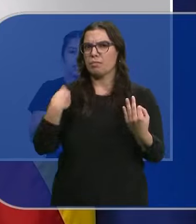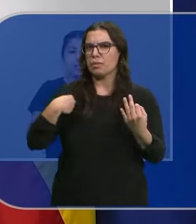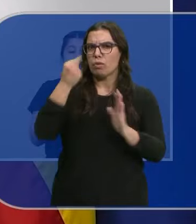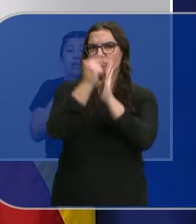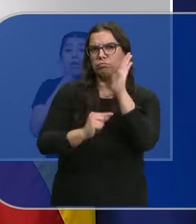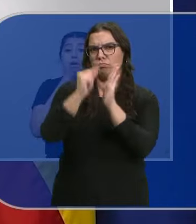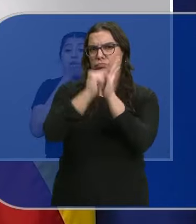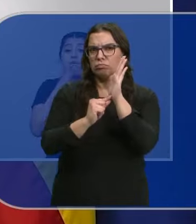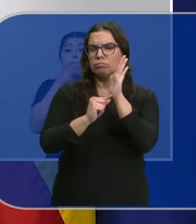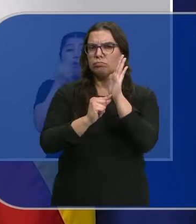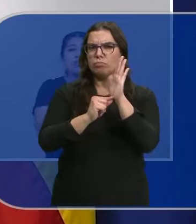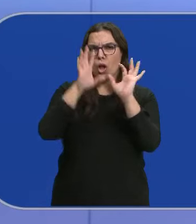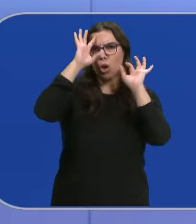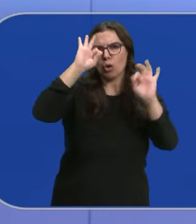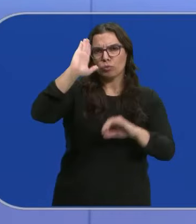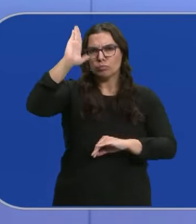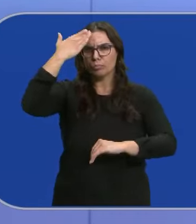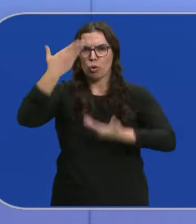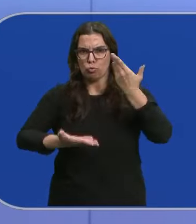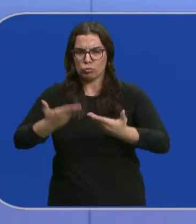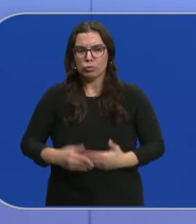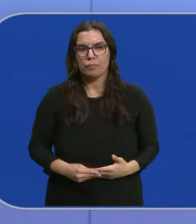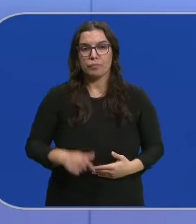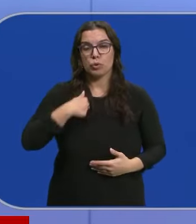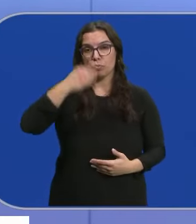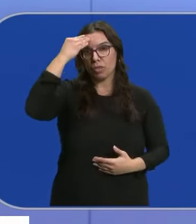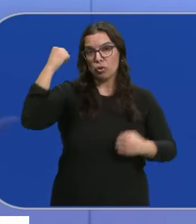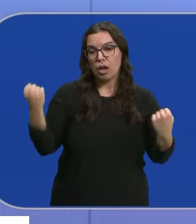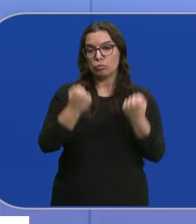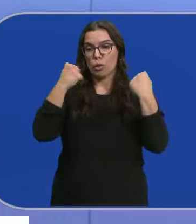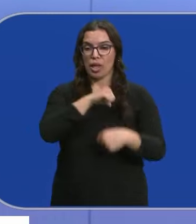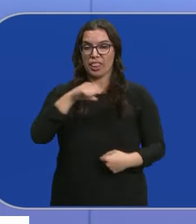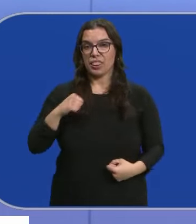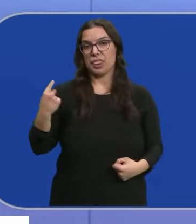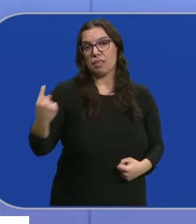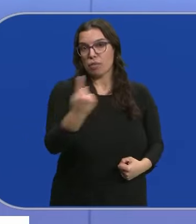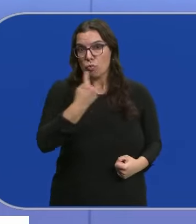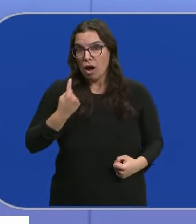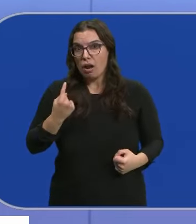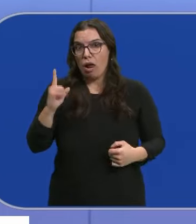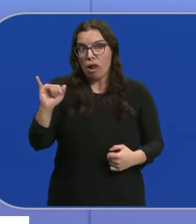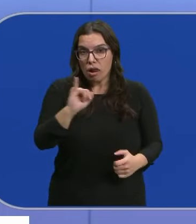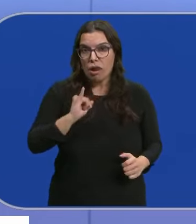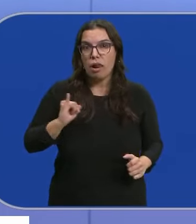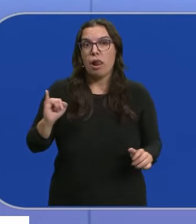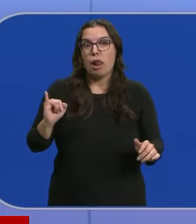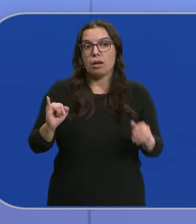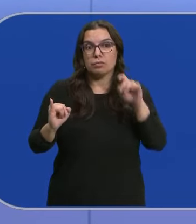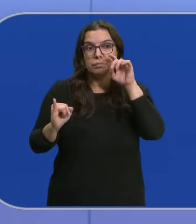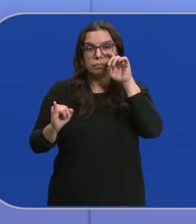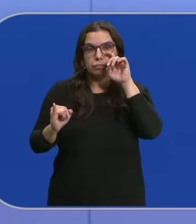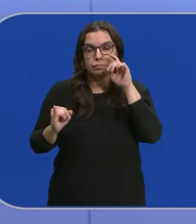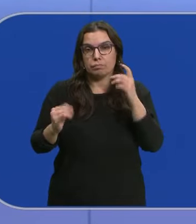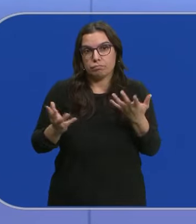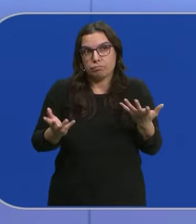los parámetros de proporcionalidad Yo creo que hay actuaciones individuales que por ellas